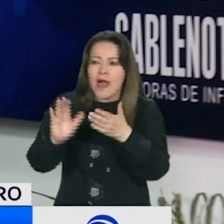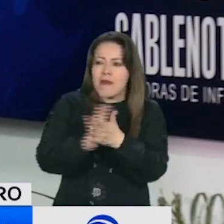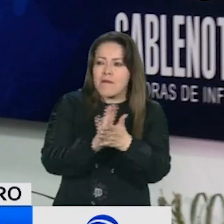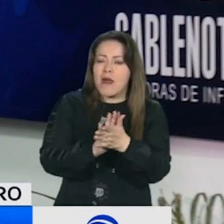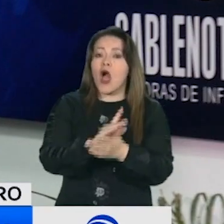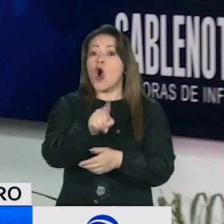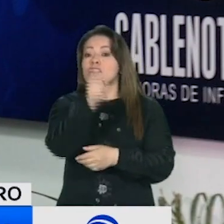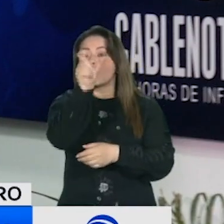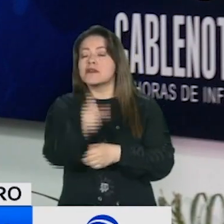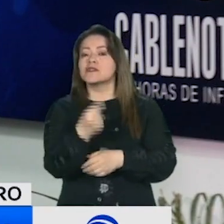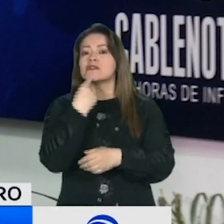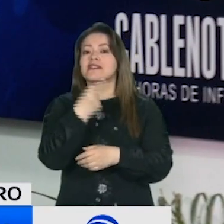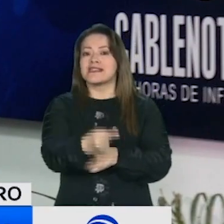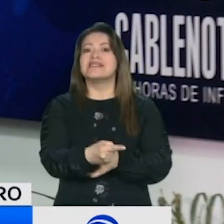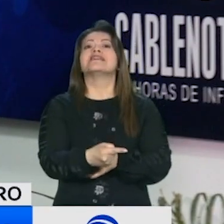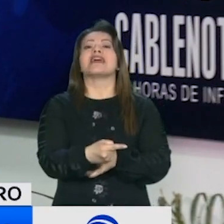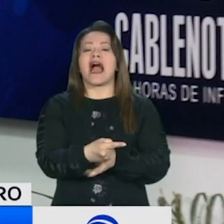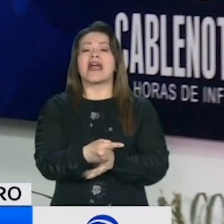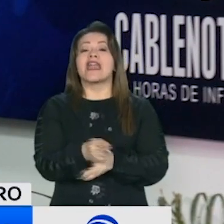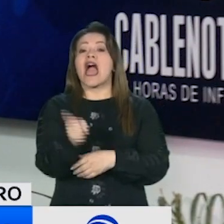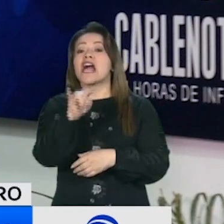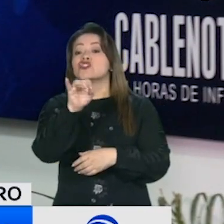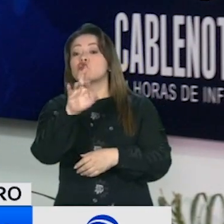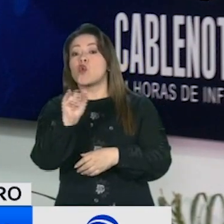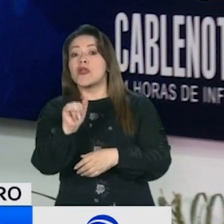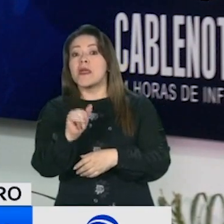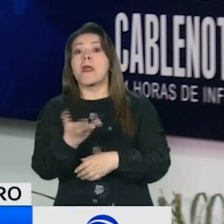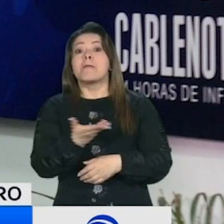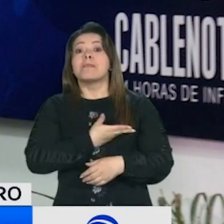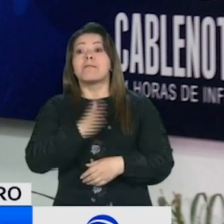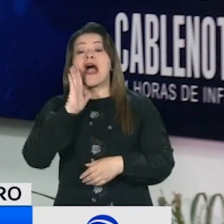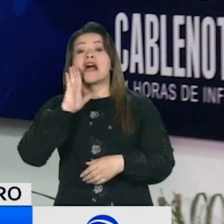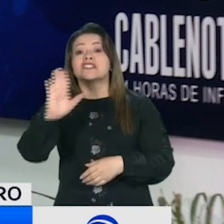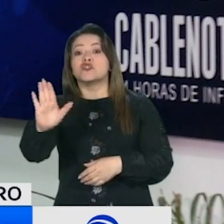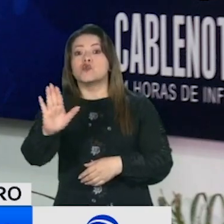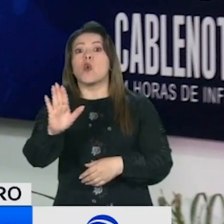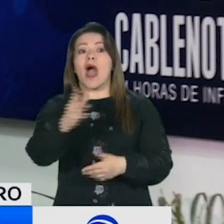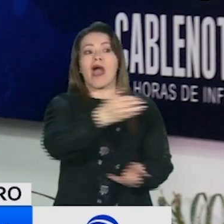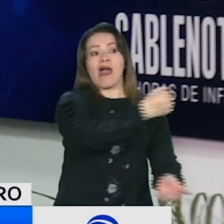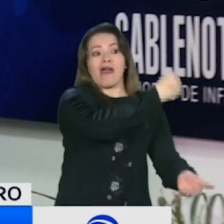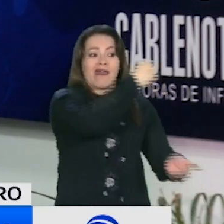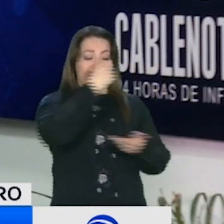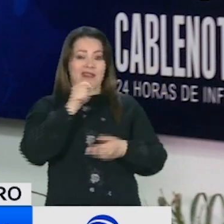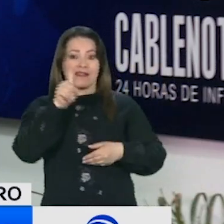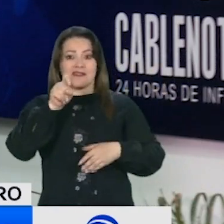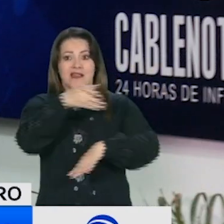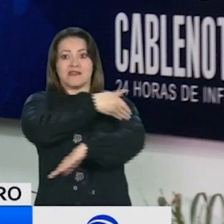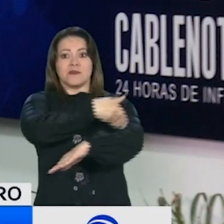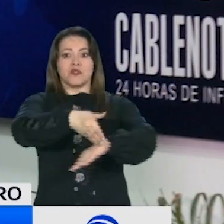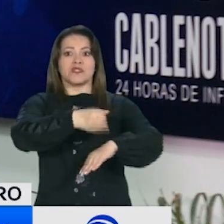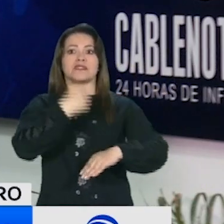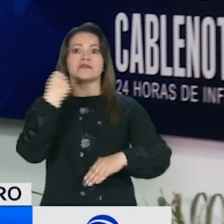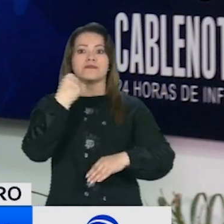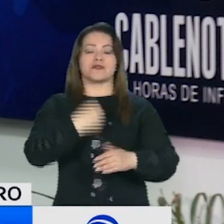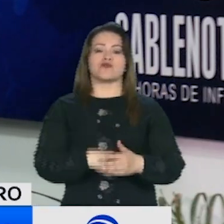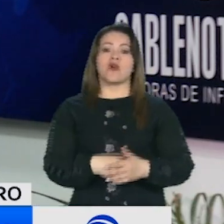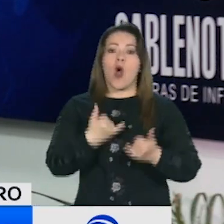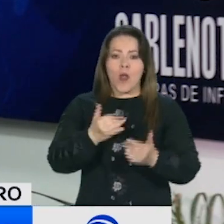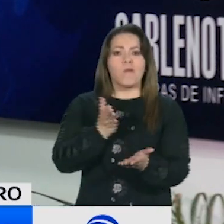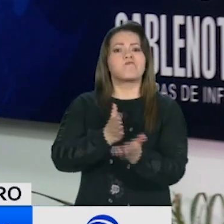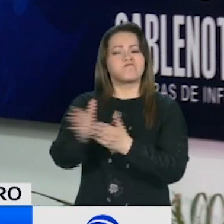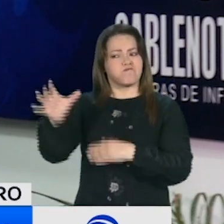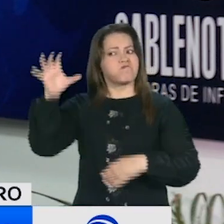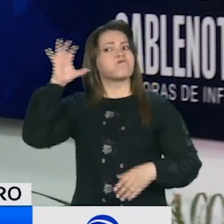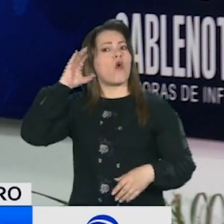persona también menciona que la madre de Daisuri Vázquez se podría ganar hasta seis millones de pesos. A esta hora se adelanta y